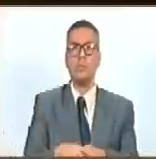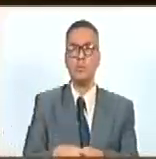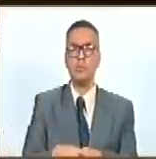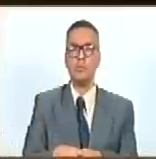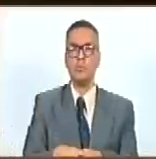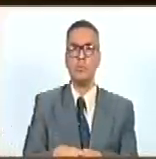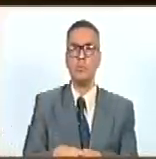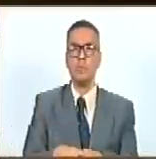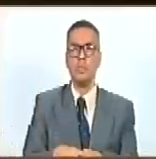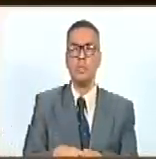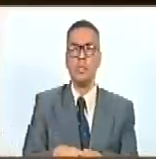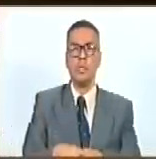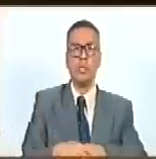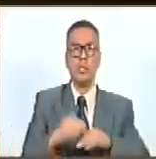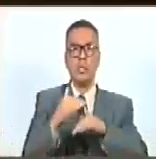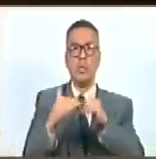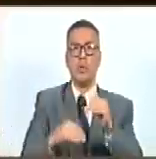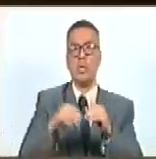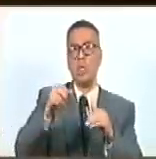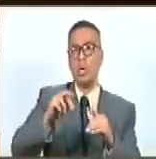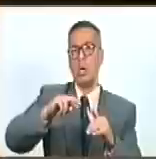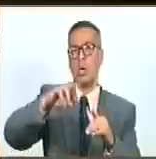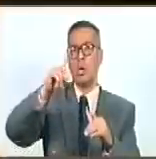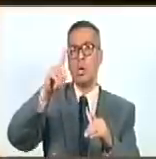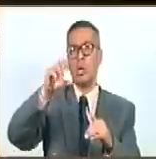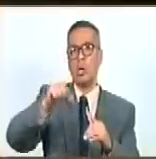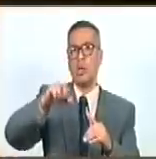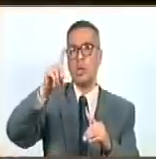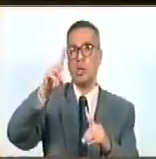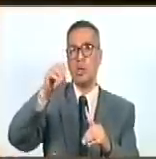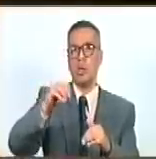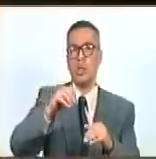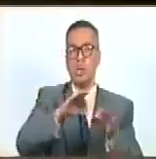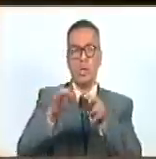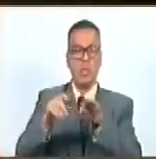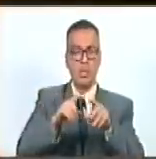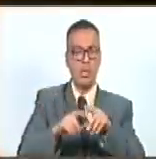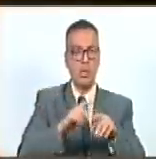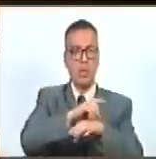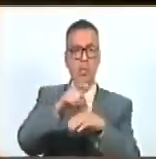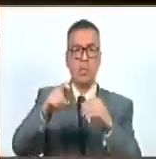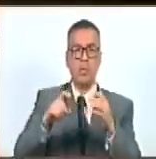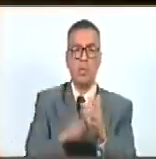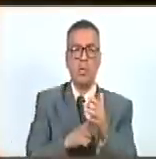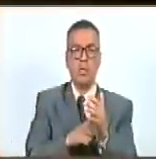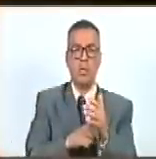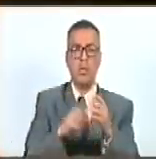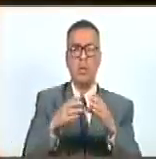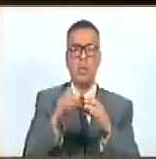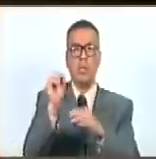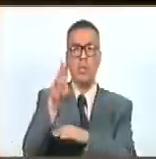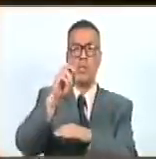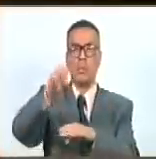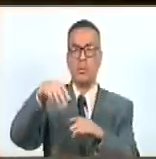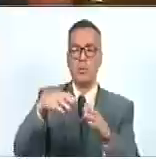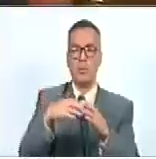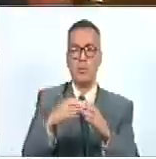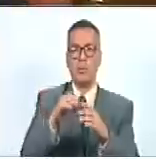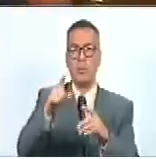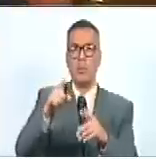y por el ciudadano Eduardo Chilinga Mazón, secretario general del referido Parlamento, por favor.